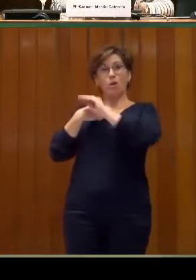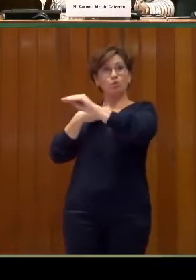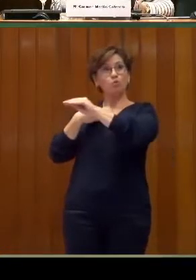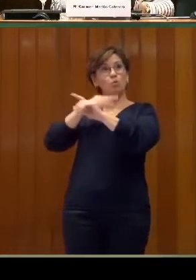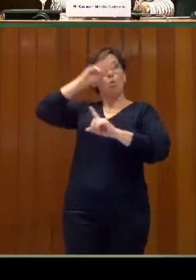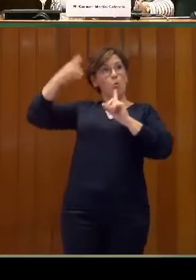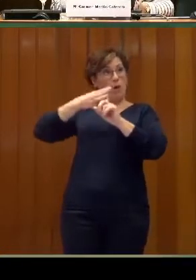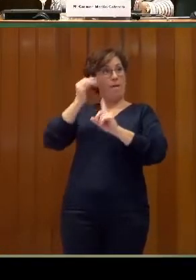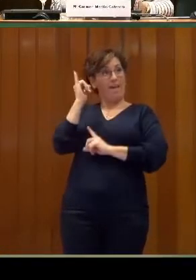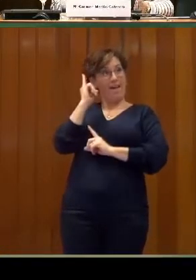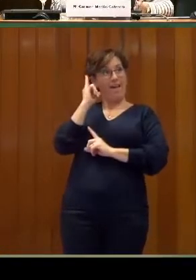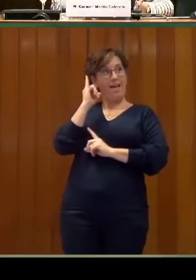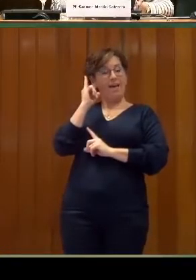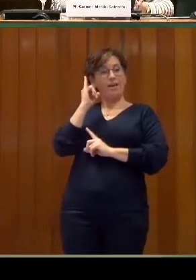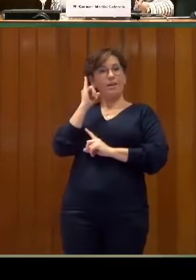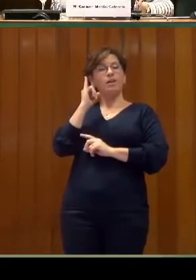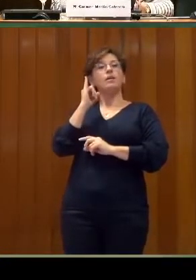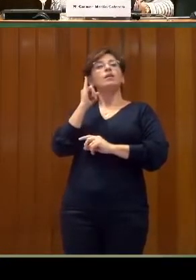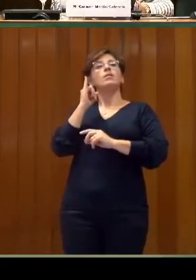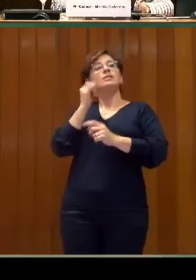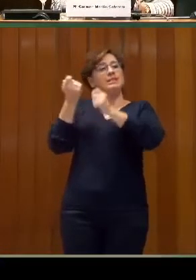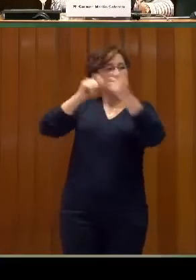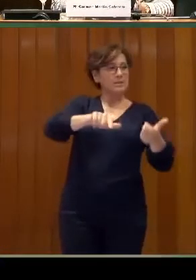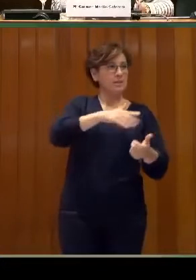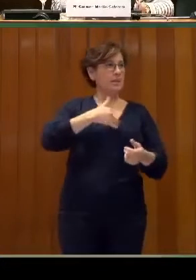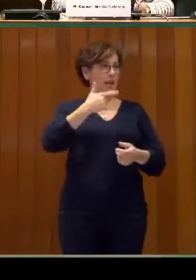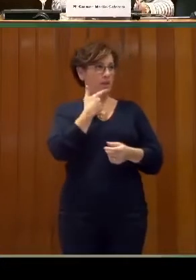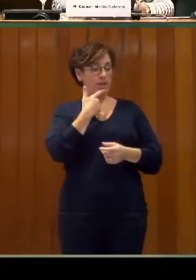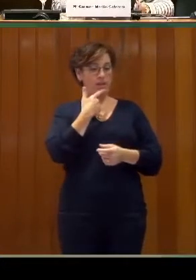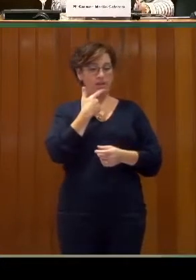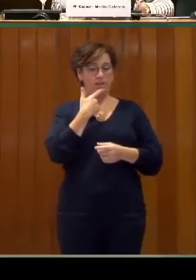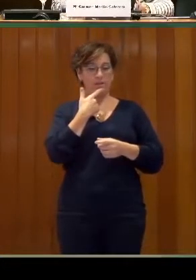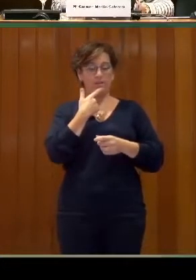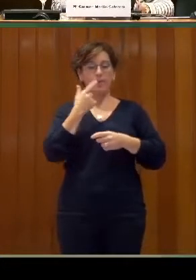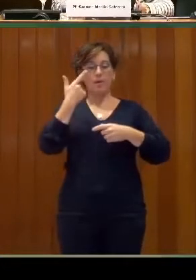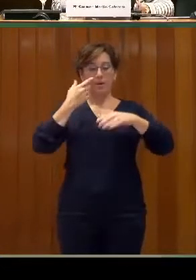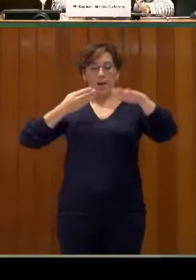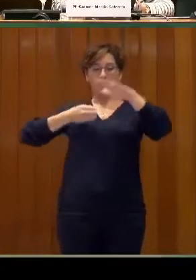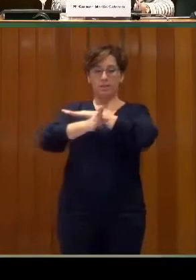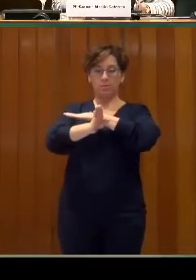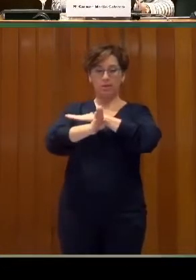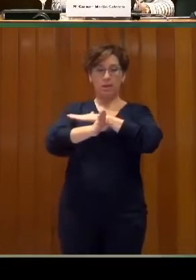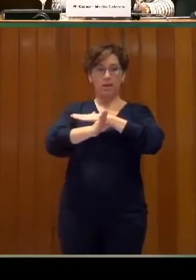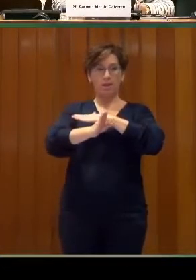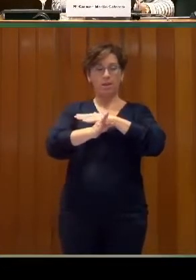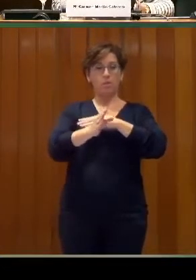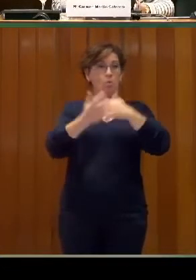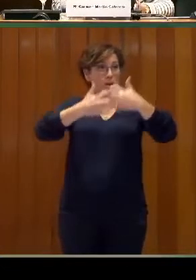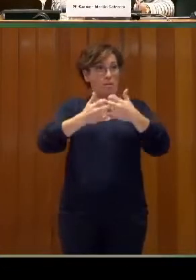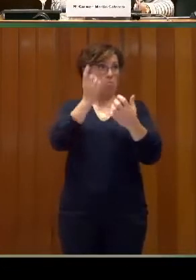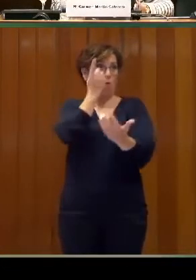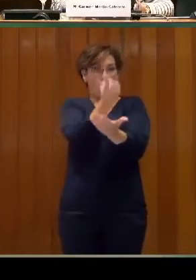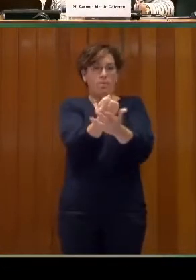Ellos lo que hacen es un análisis de las características de accesibilidad que tiene un terminal